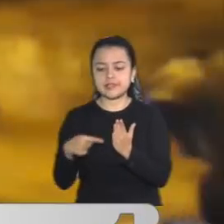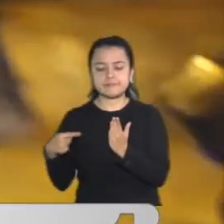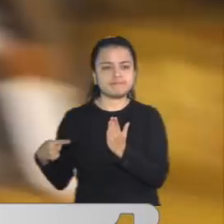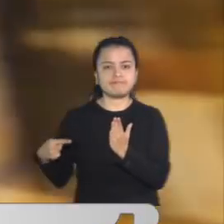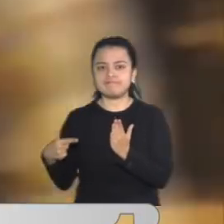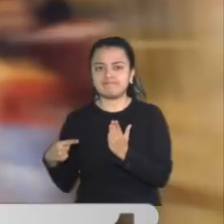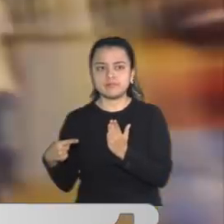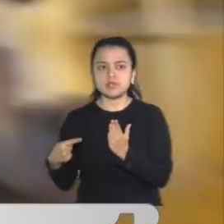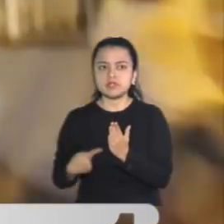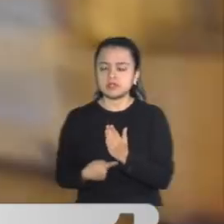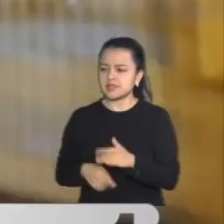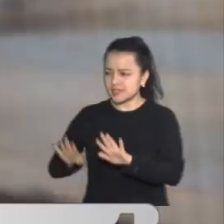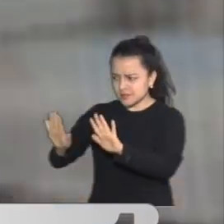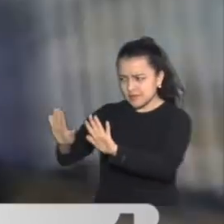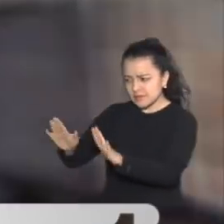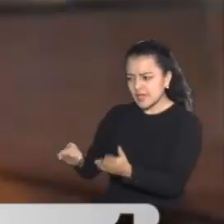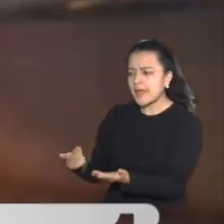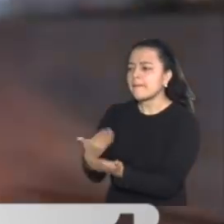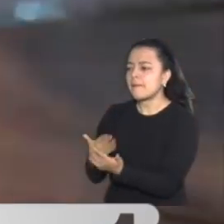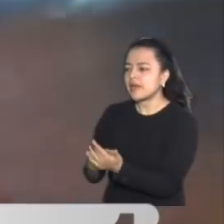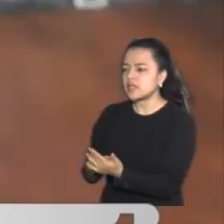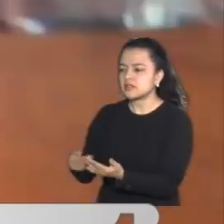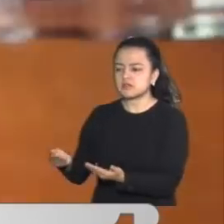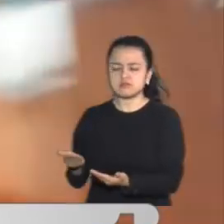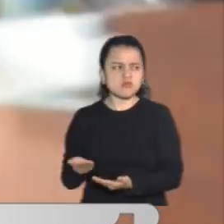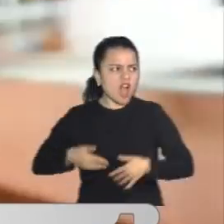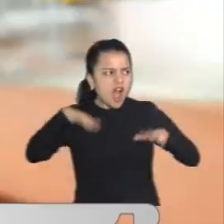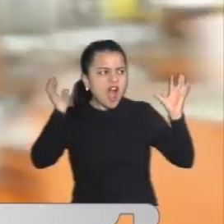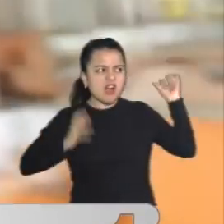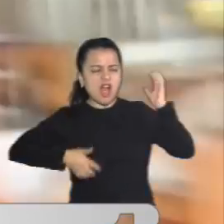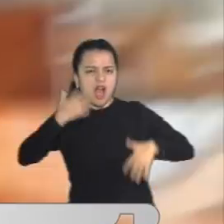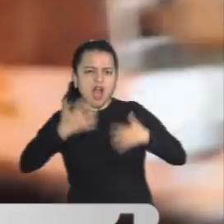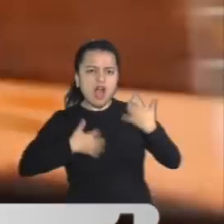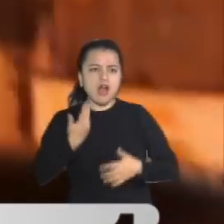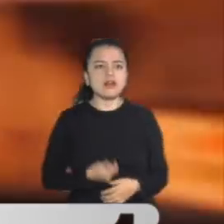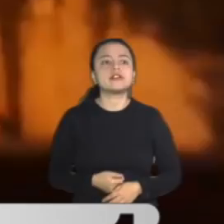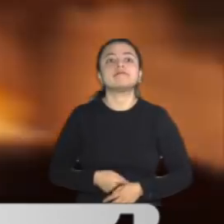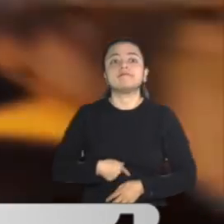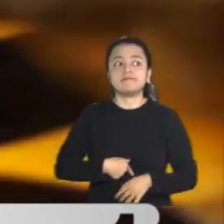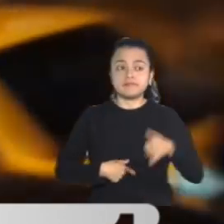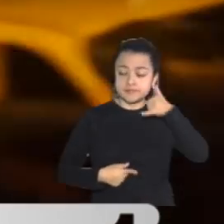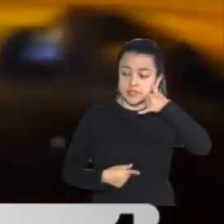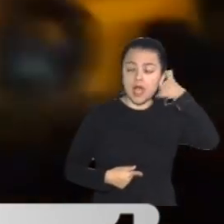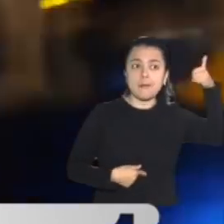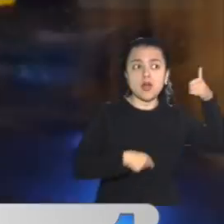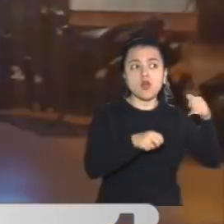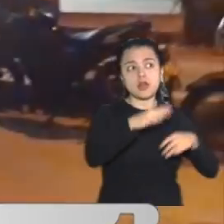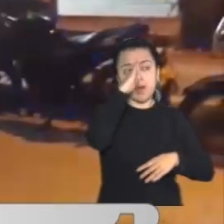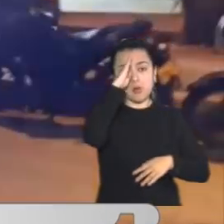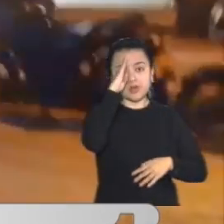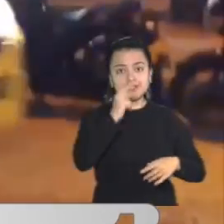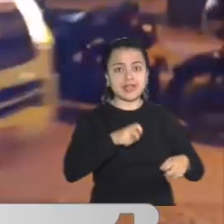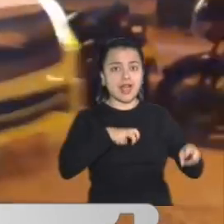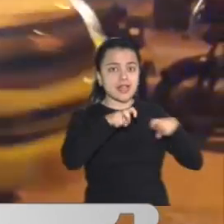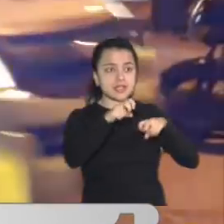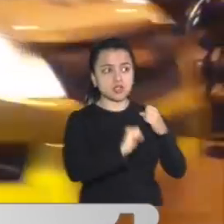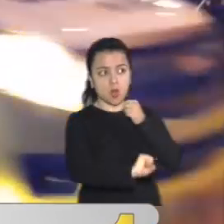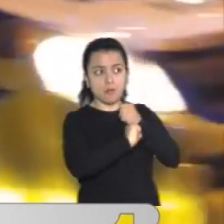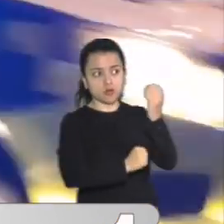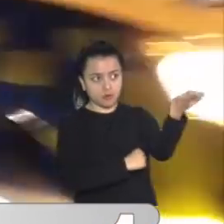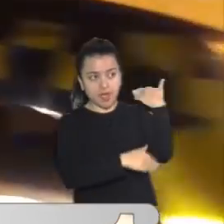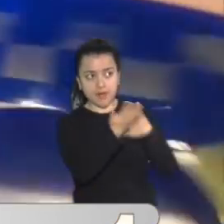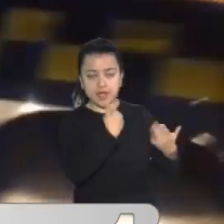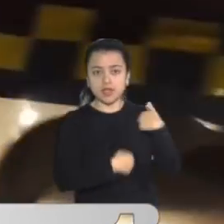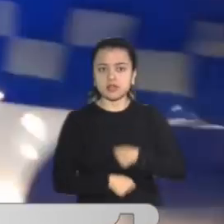llamar a la Policía de Tránsito para que ésta inmovilizara el vehículo. Y fue cuando Darwin Terán fue en busca